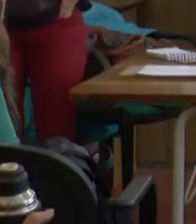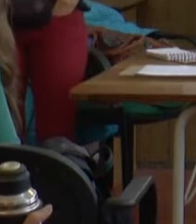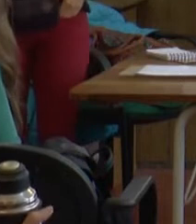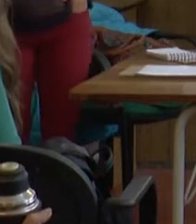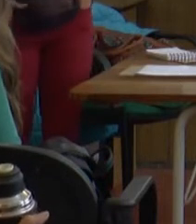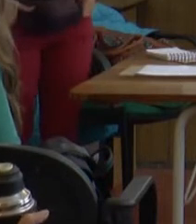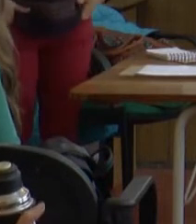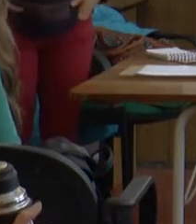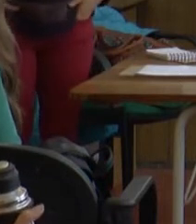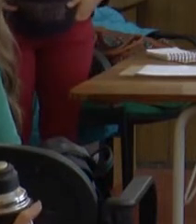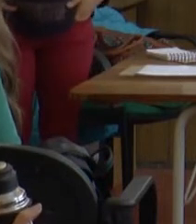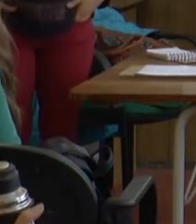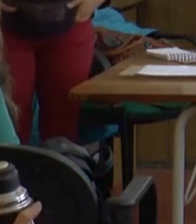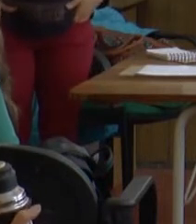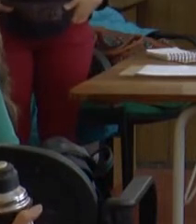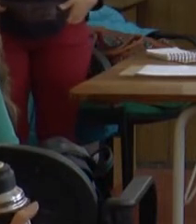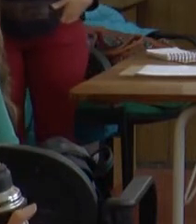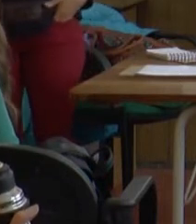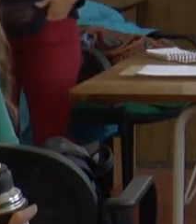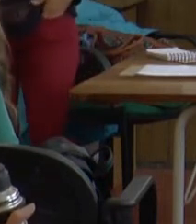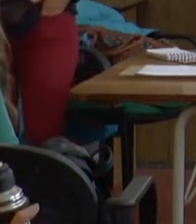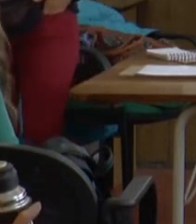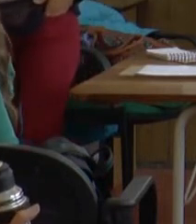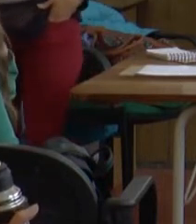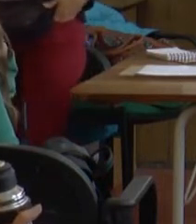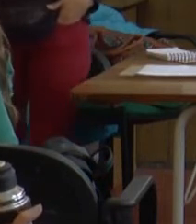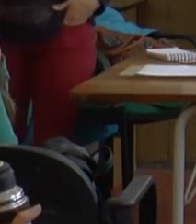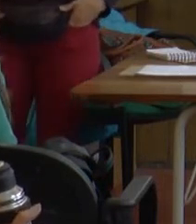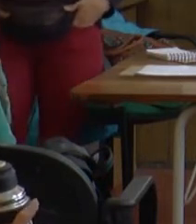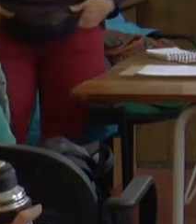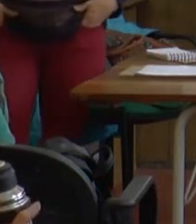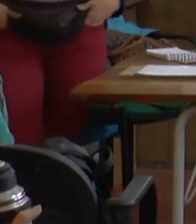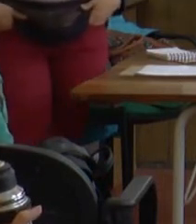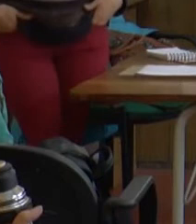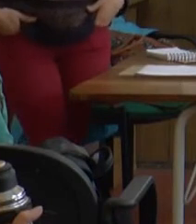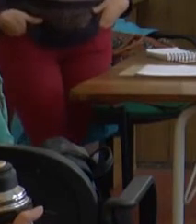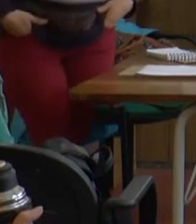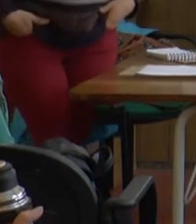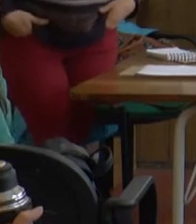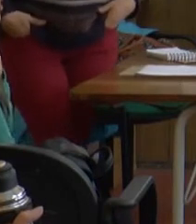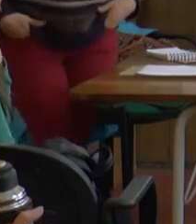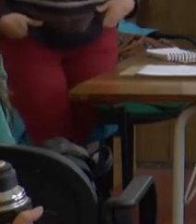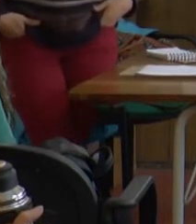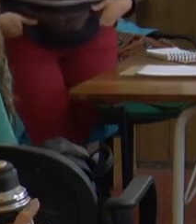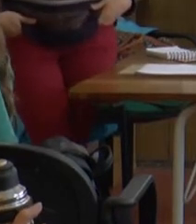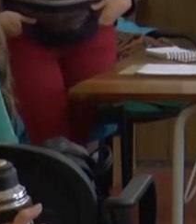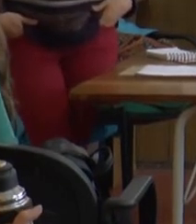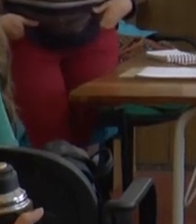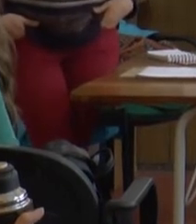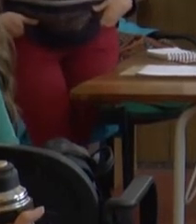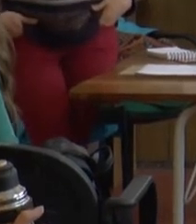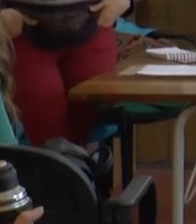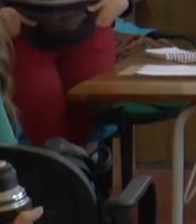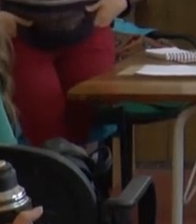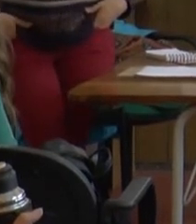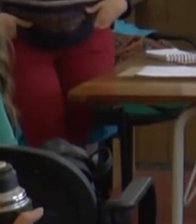Bueno, muy bien. Buenas tardes para todas, para todos. Vamos a dar inicio entonces a la actividad del día de hoy. El